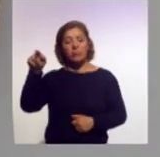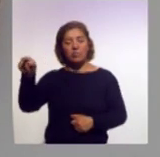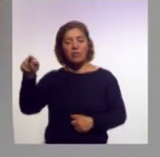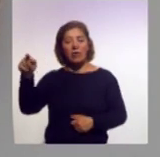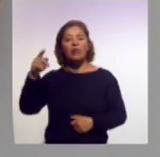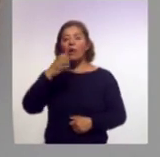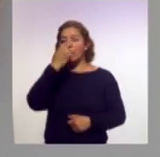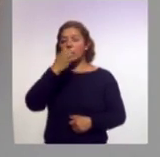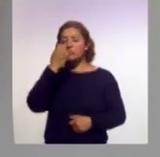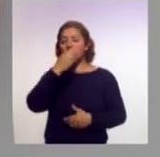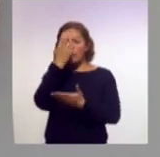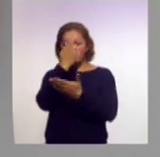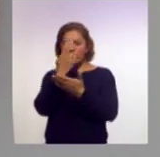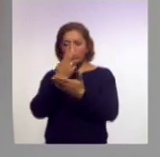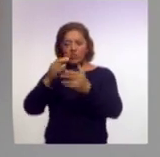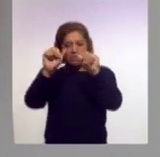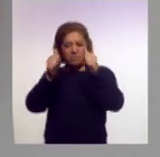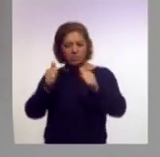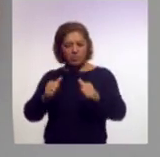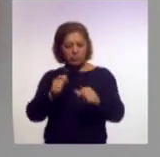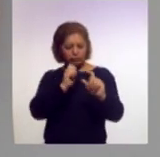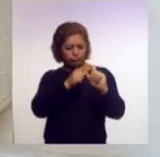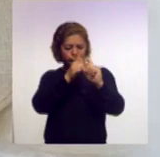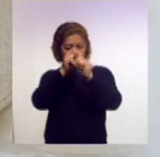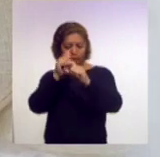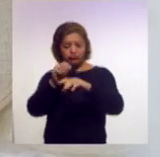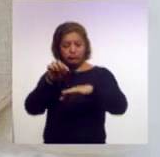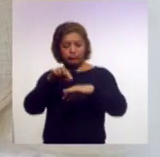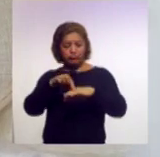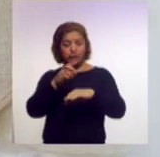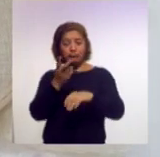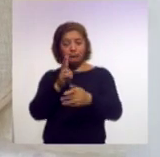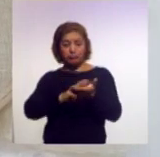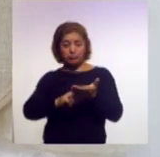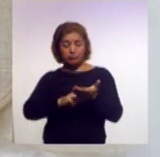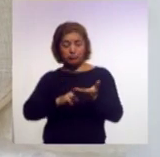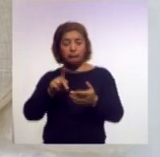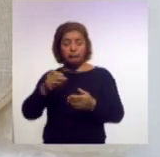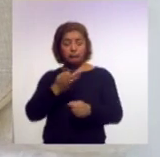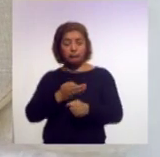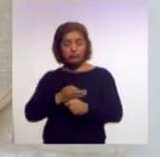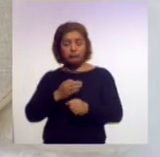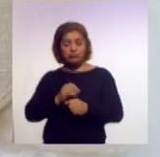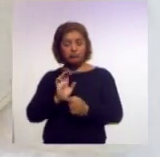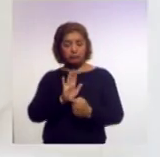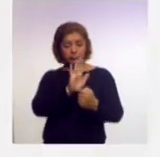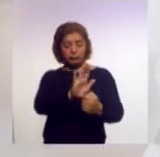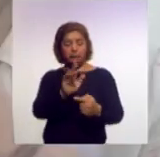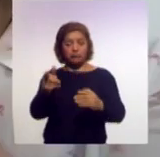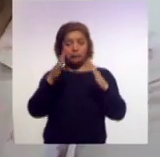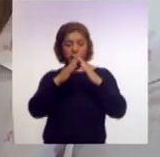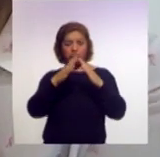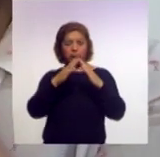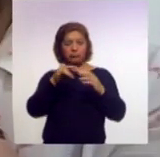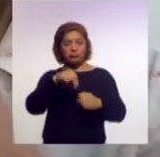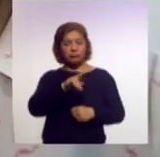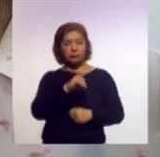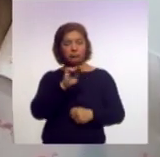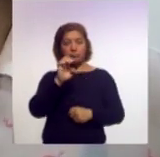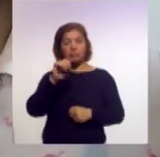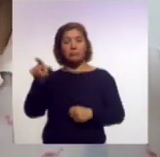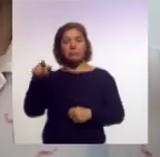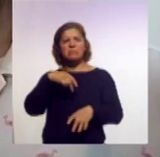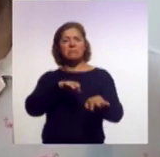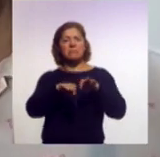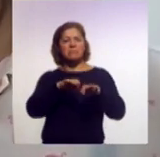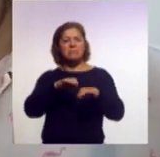la Escuela Nacional de Pintura Escultura y Grabado La Esmeralda y actualmente exhibe su obra en Galería Casa de la Nube Trabajo mucho con el